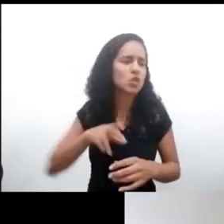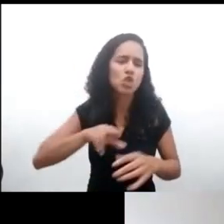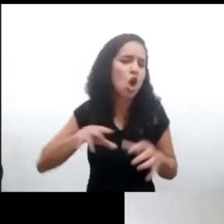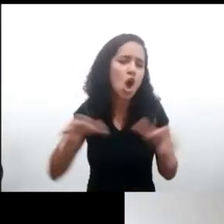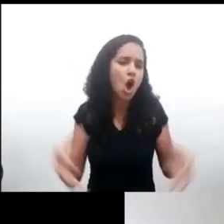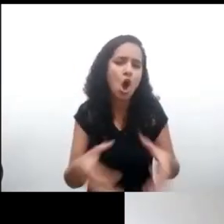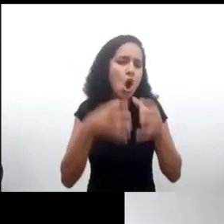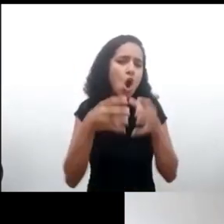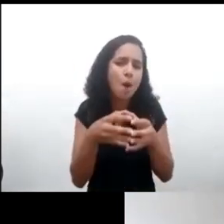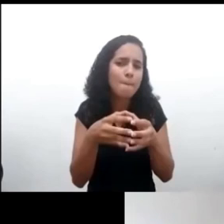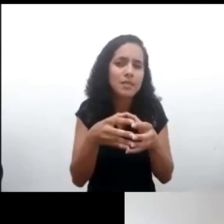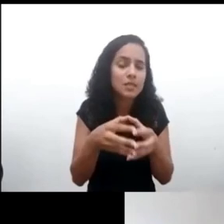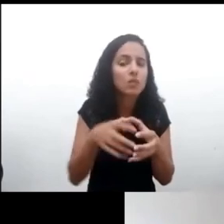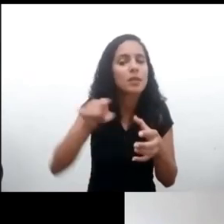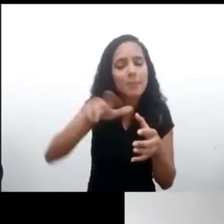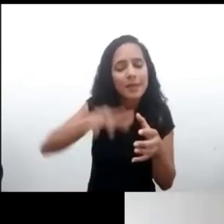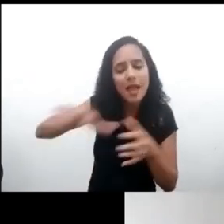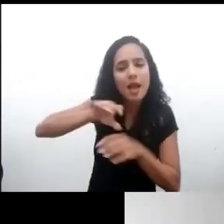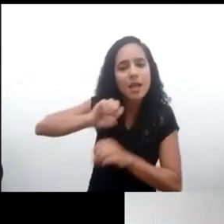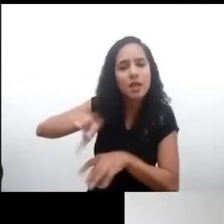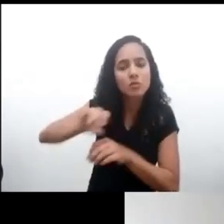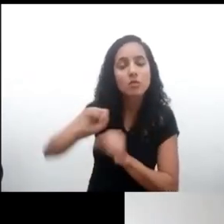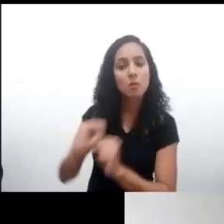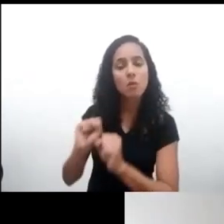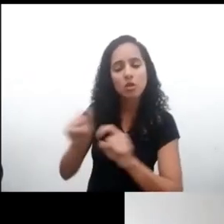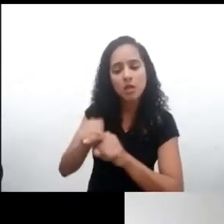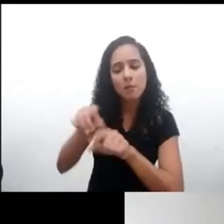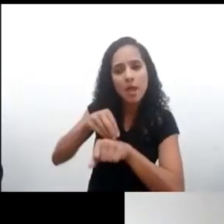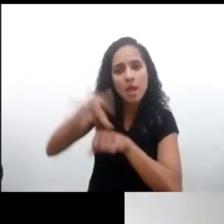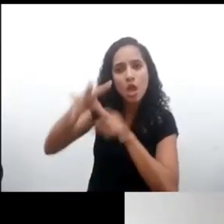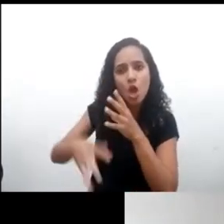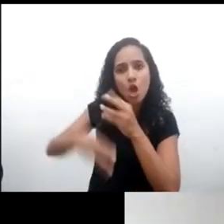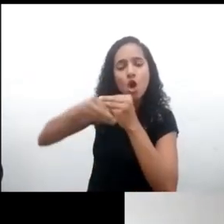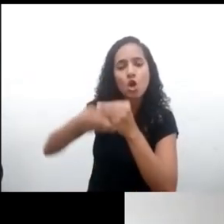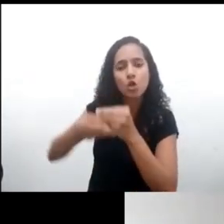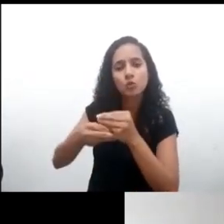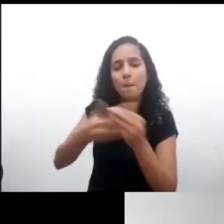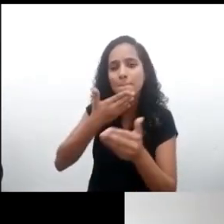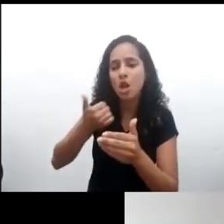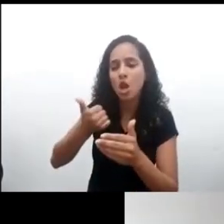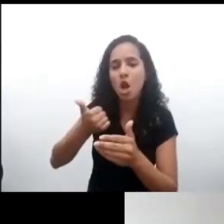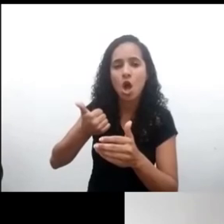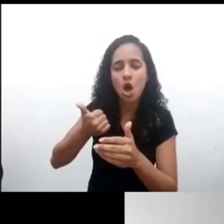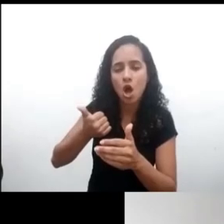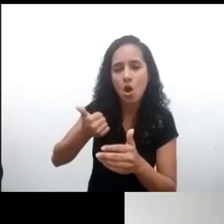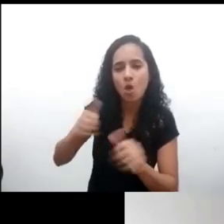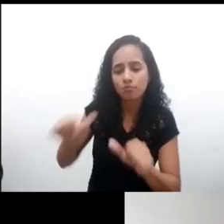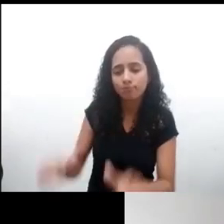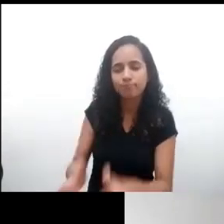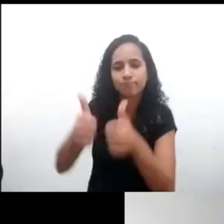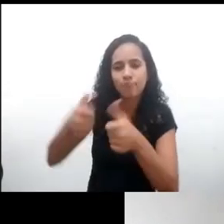sin dudas puede contribuir a generar mejores políticas. Entonces, y para cerrar, como académicos, sociedad civil,